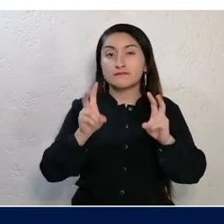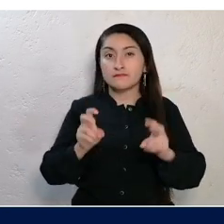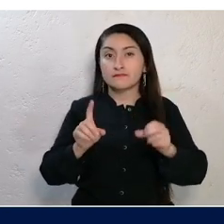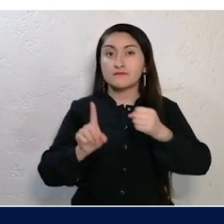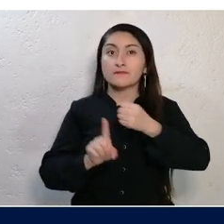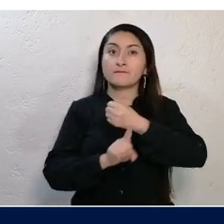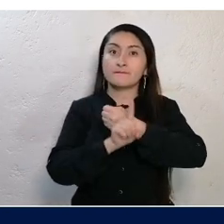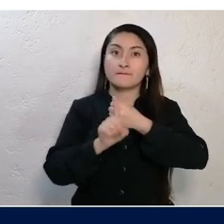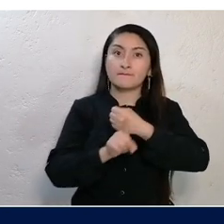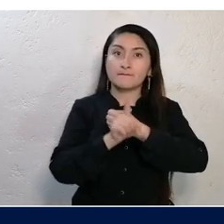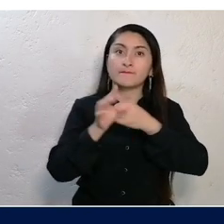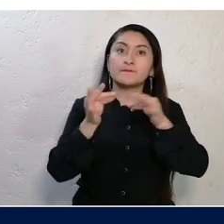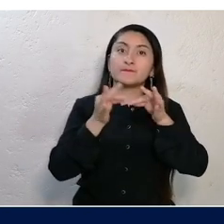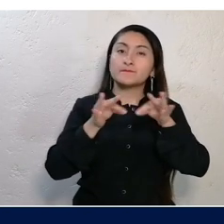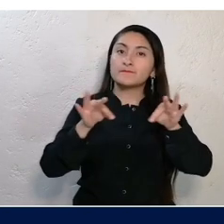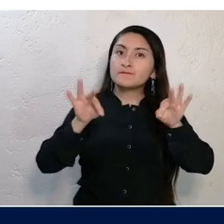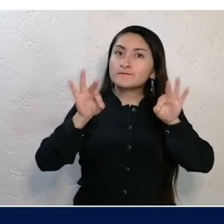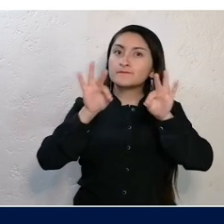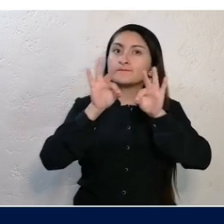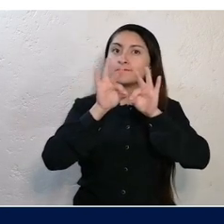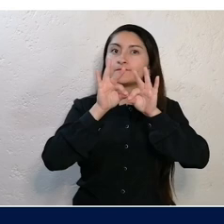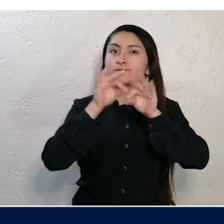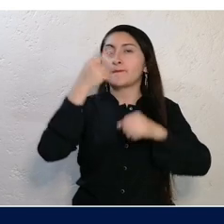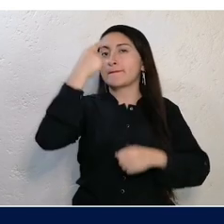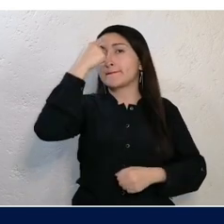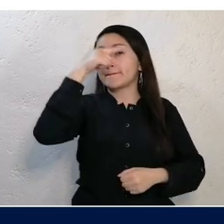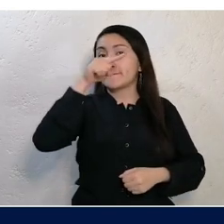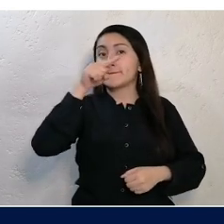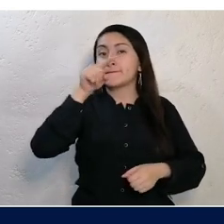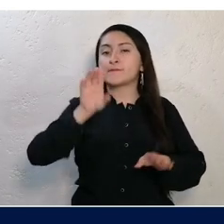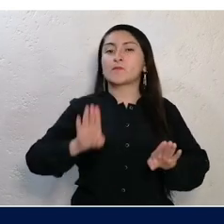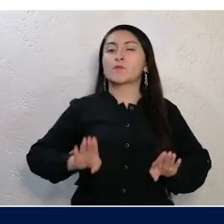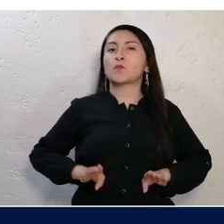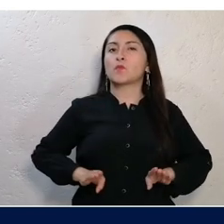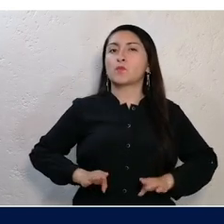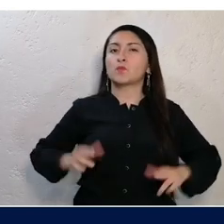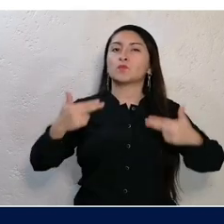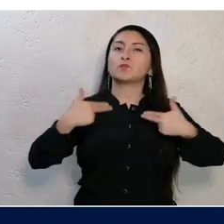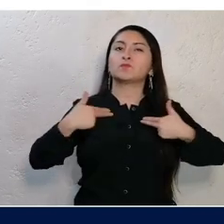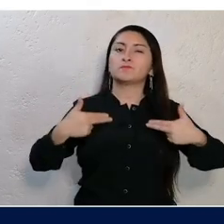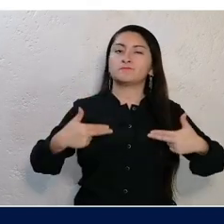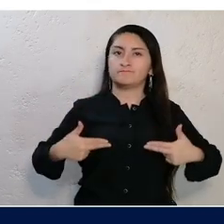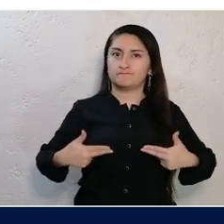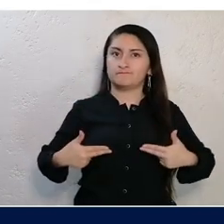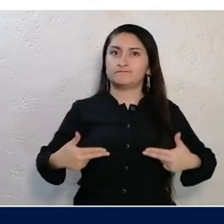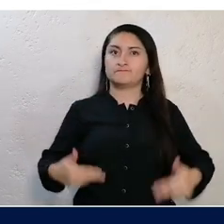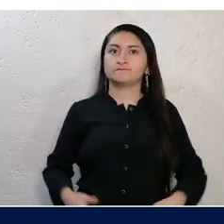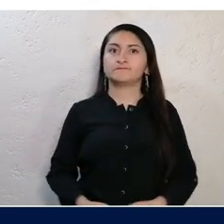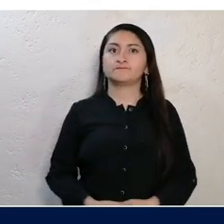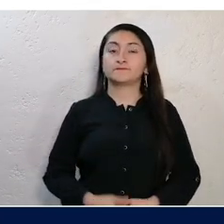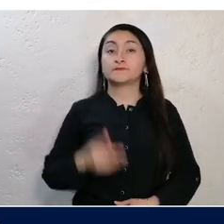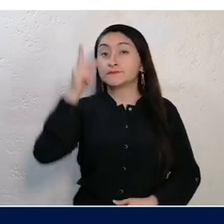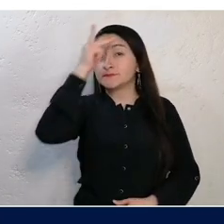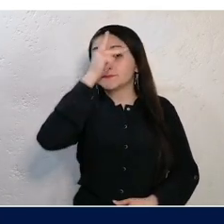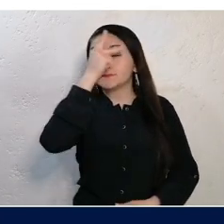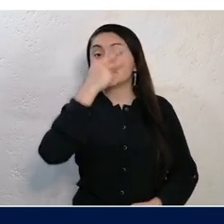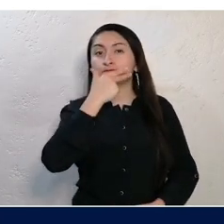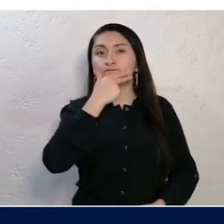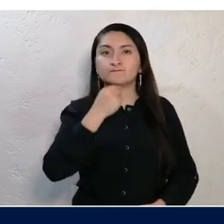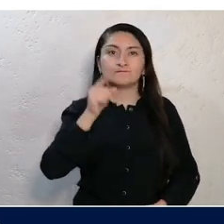los escenarios de aplicación son los lugares y espacios en los que los psicólogos y las psicólogas